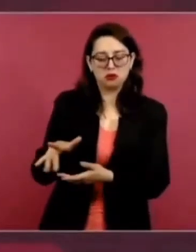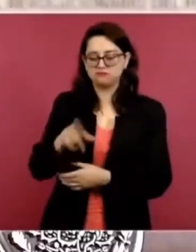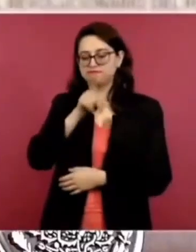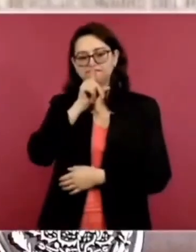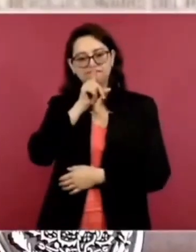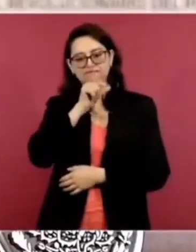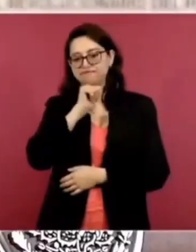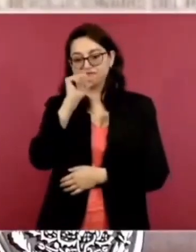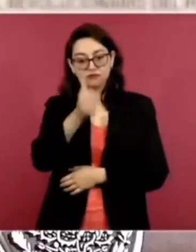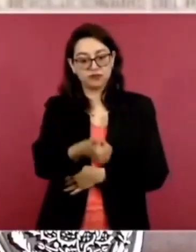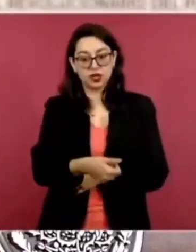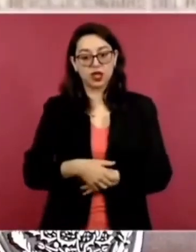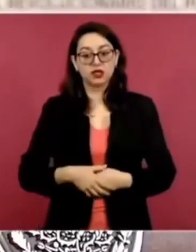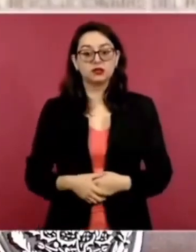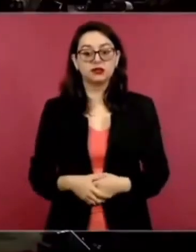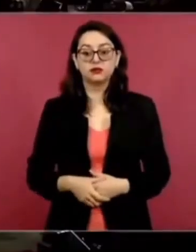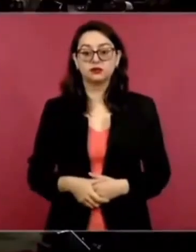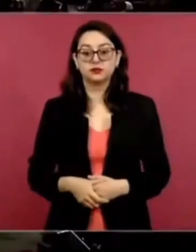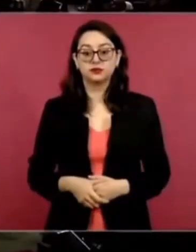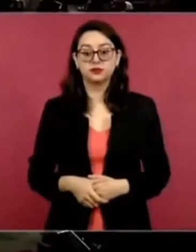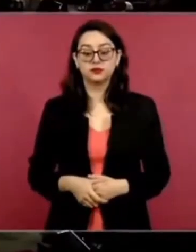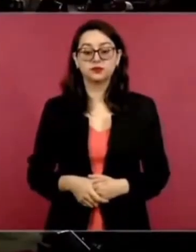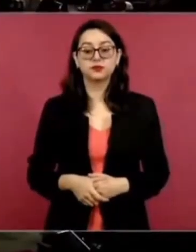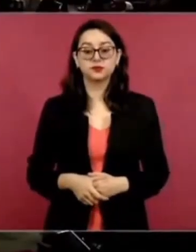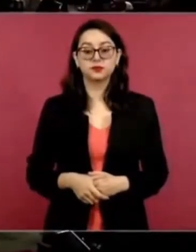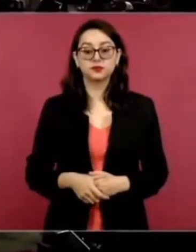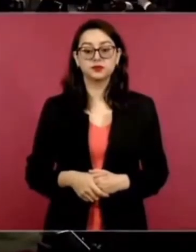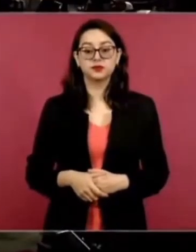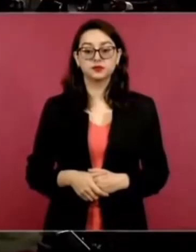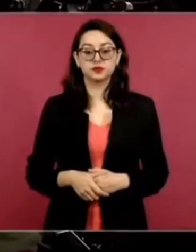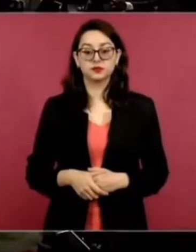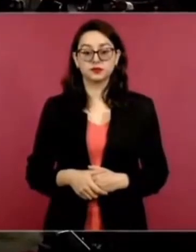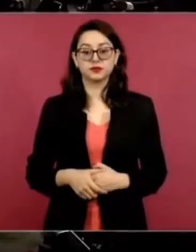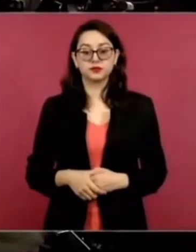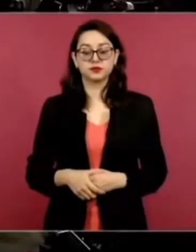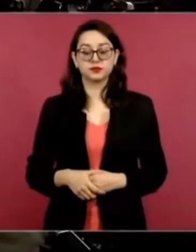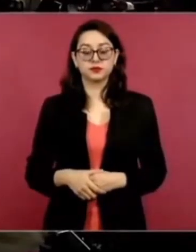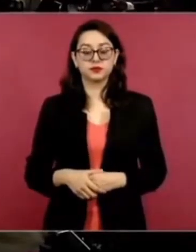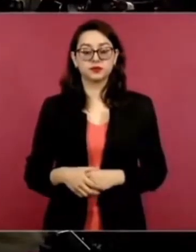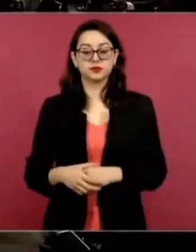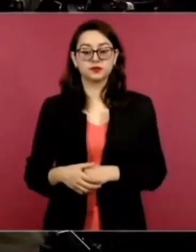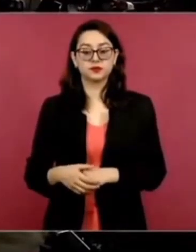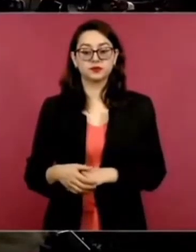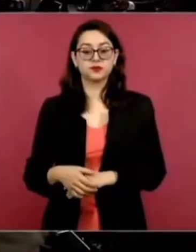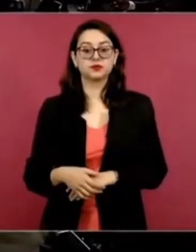¿Ya habló usted directamente con su prima?